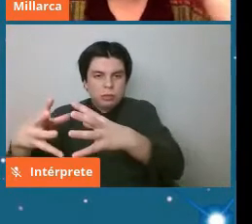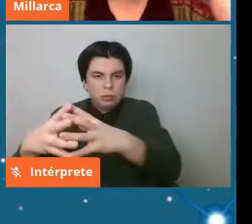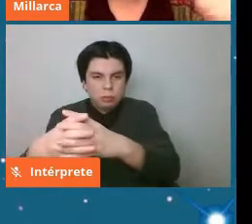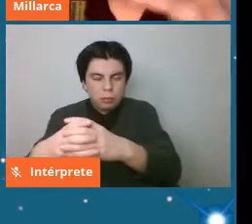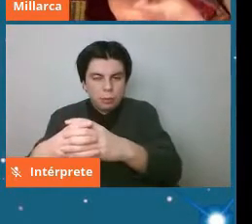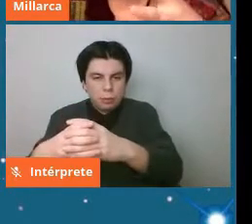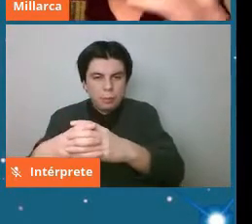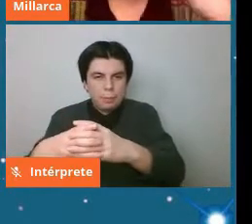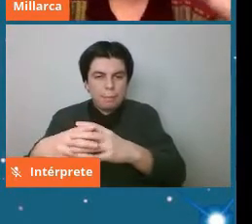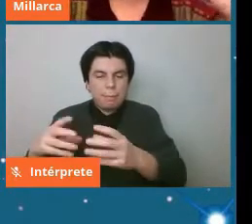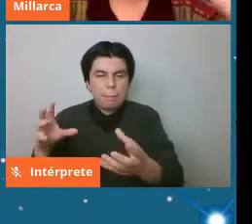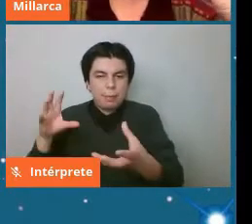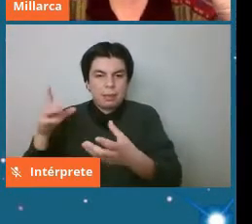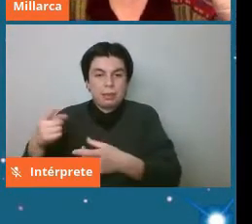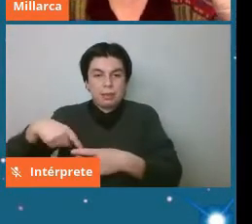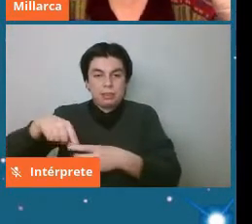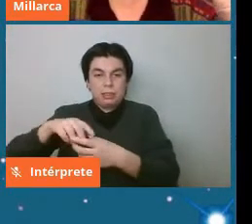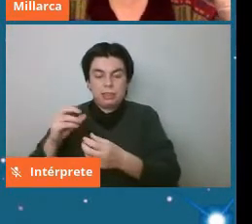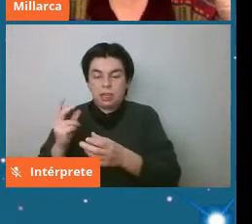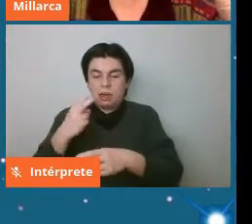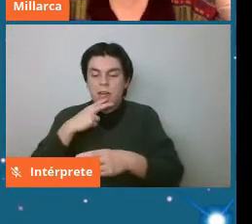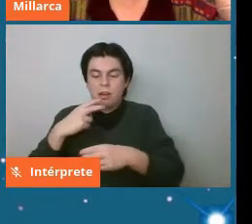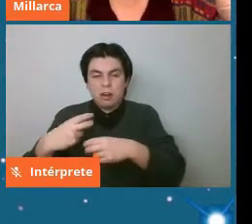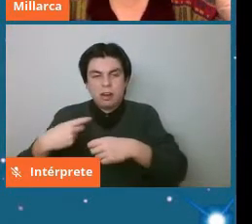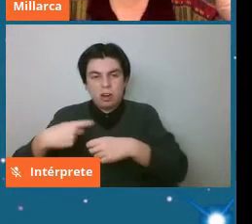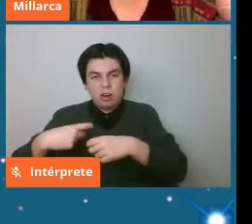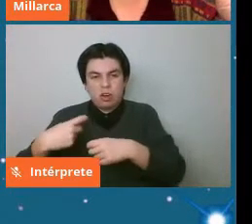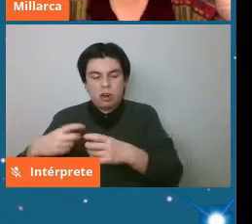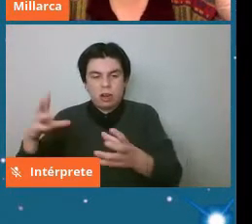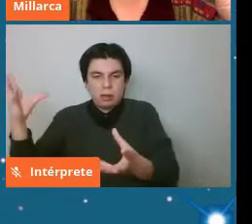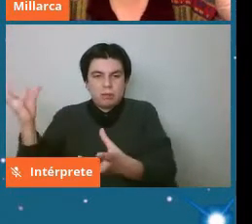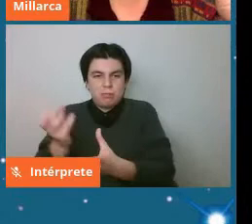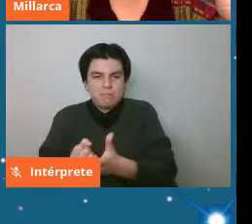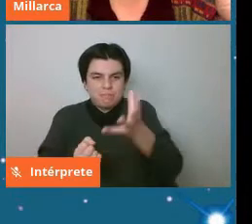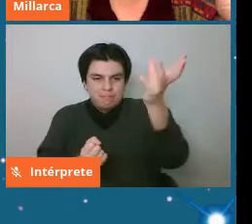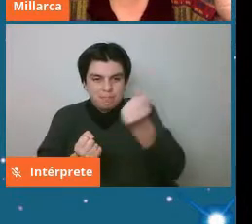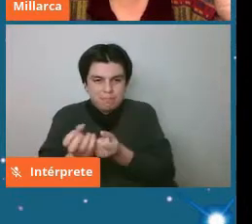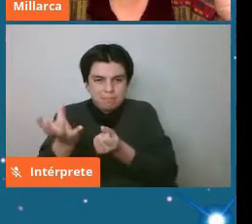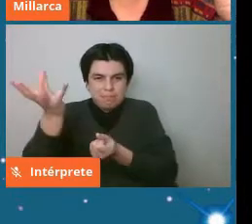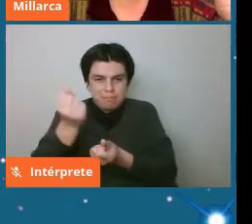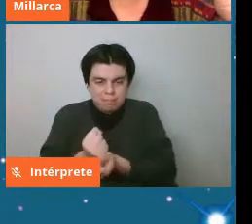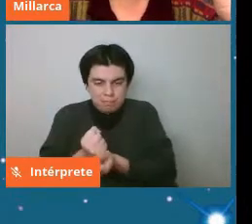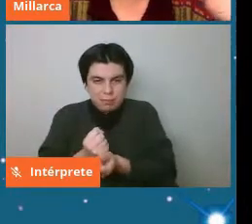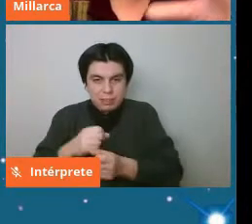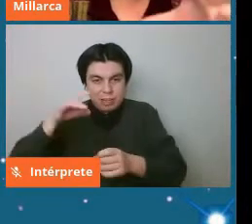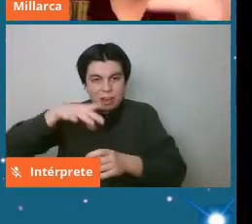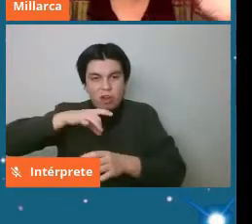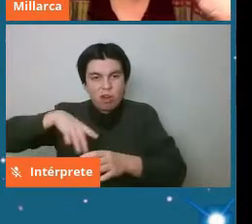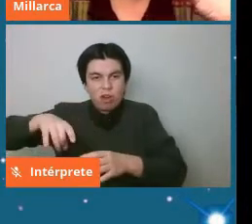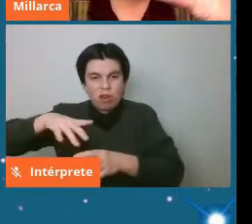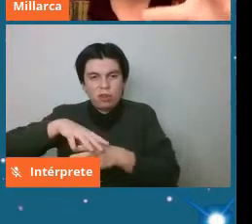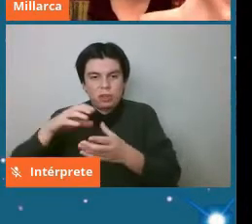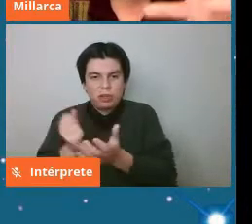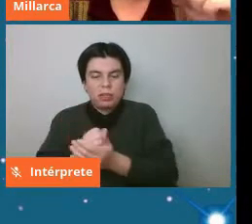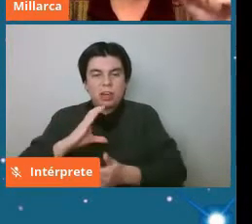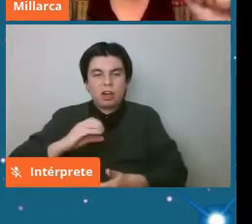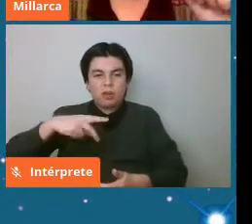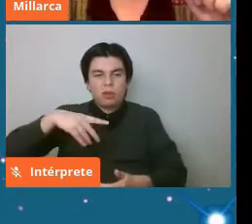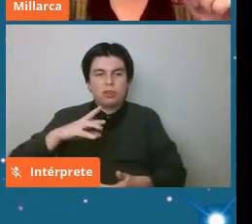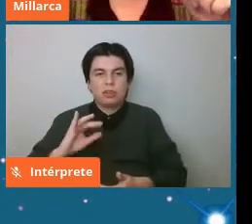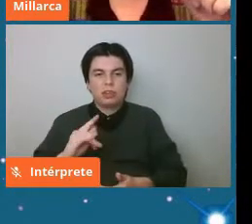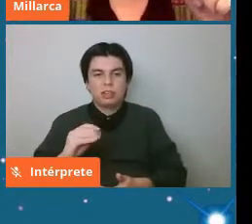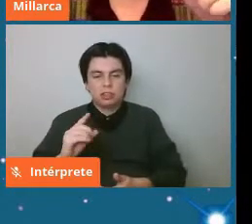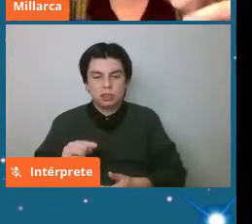atrapadas en estas rocas que son los cóndritos aquí vemos entonces que estas gotitas quedaron atrapadas dentro de una matriz que era de baja